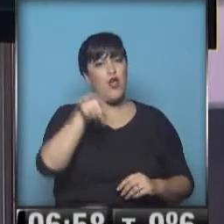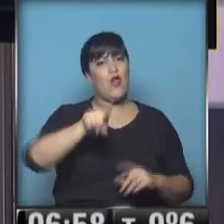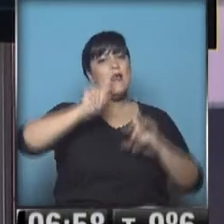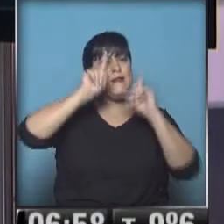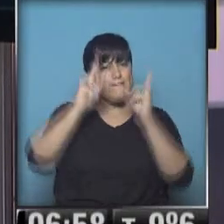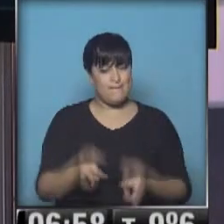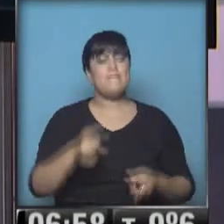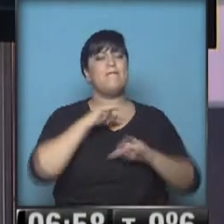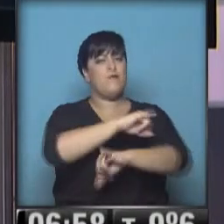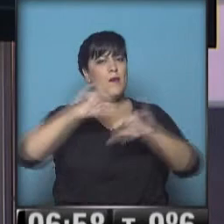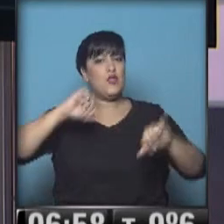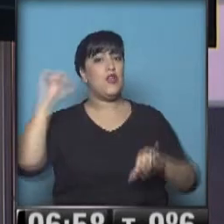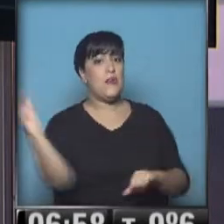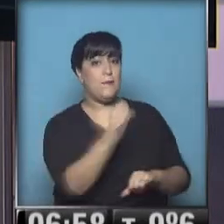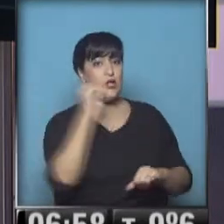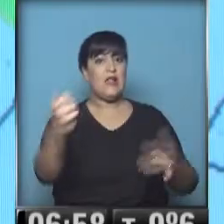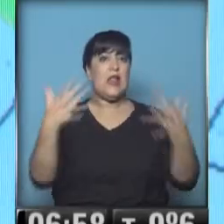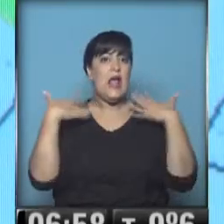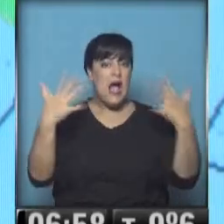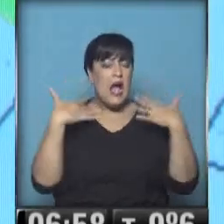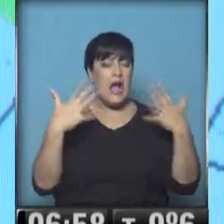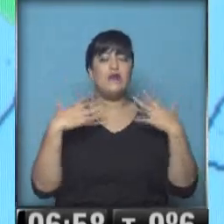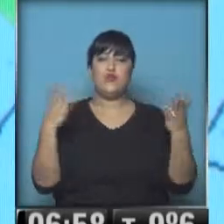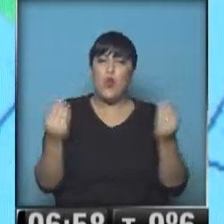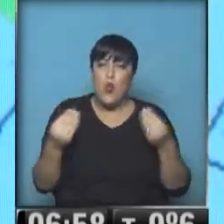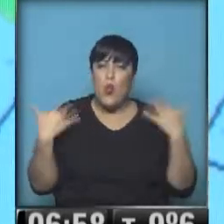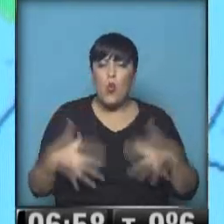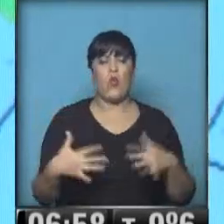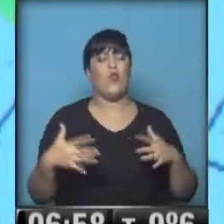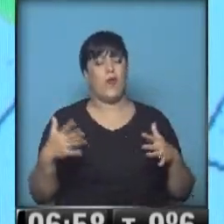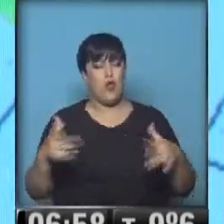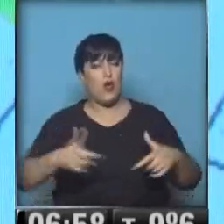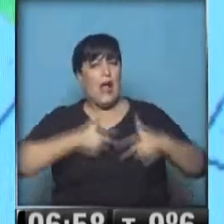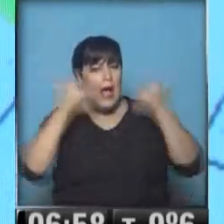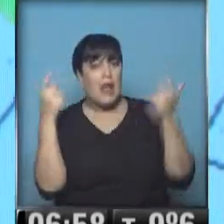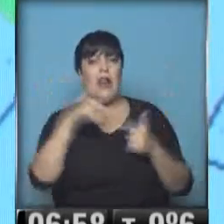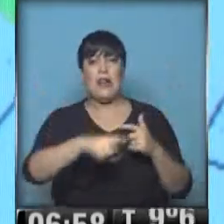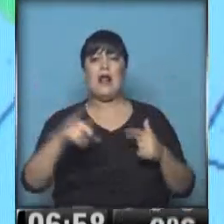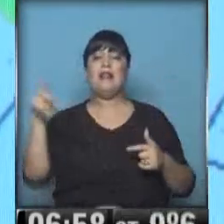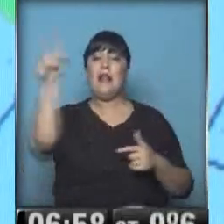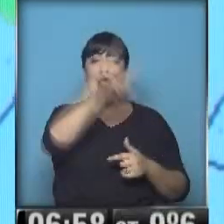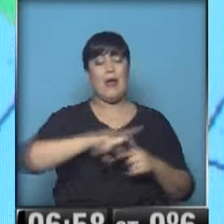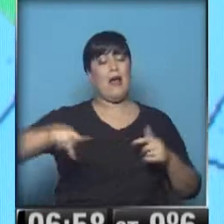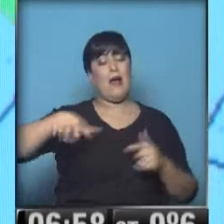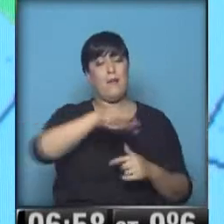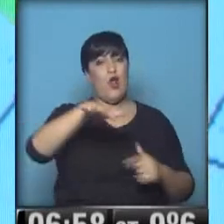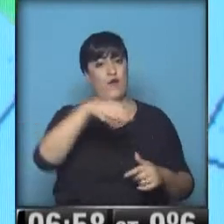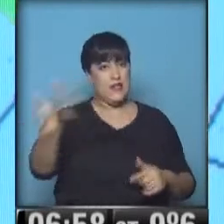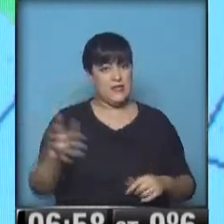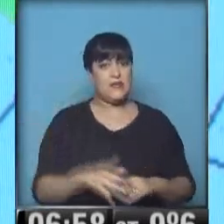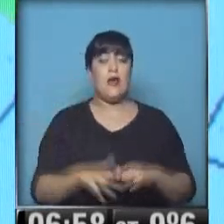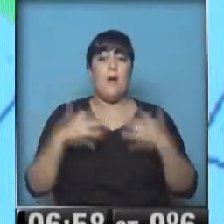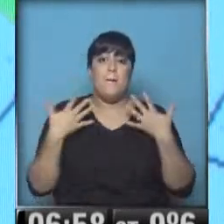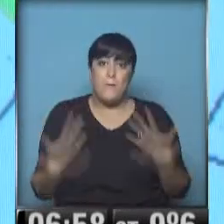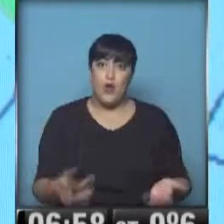información importante. El aire cálido y húmedo avanza prácticamente hasta el norte de la provincia de Buenos Aires y por eso las